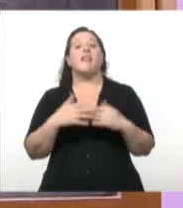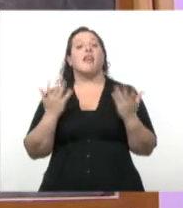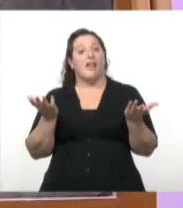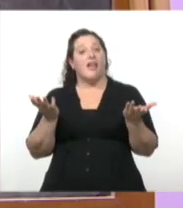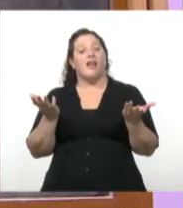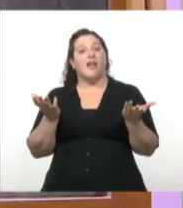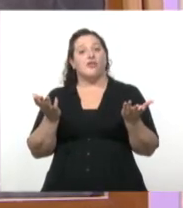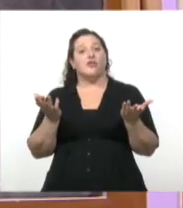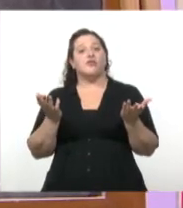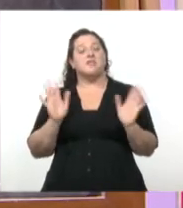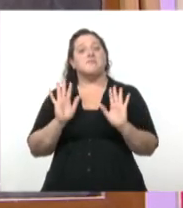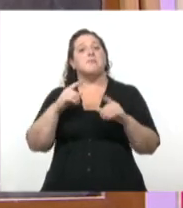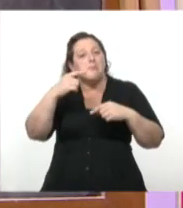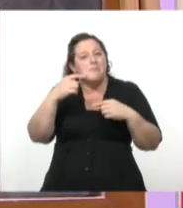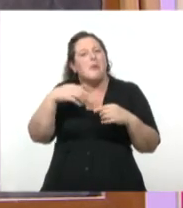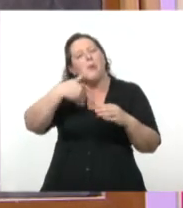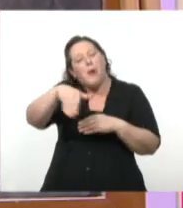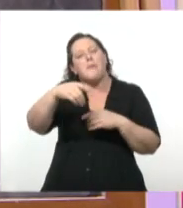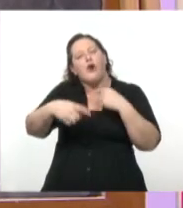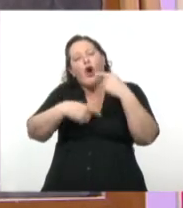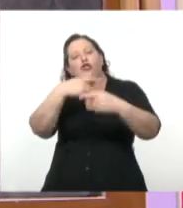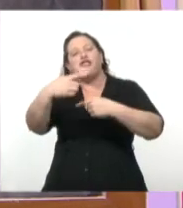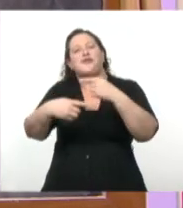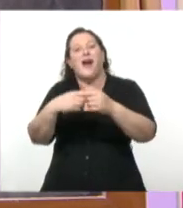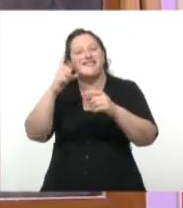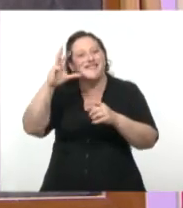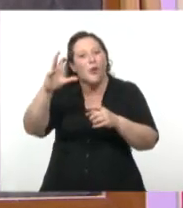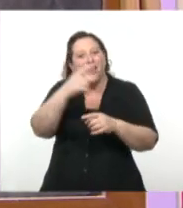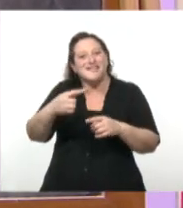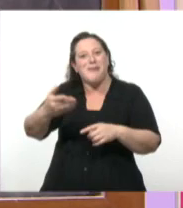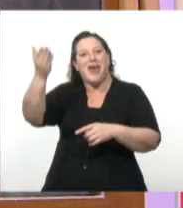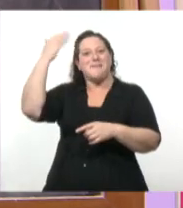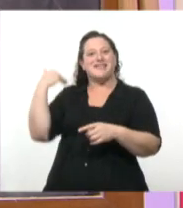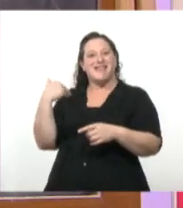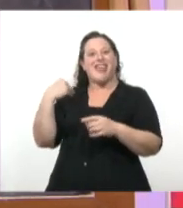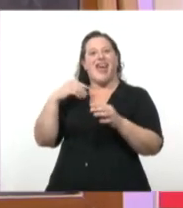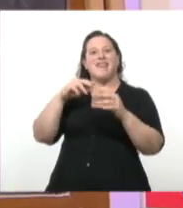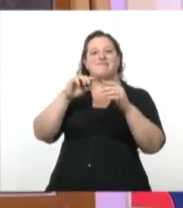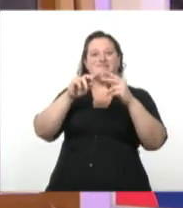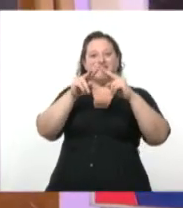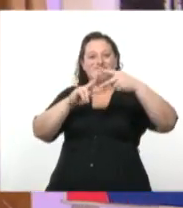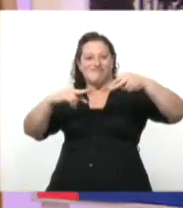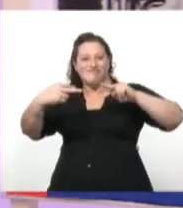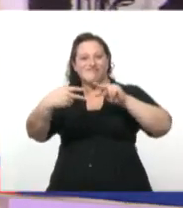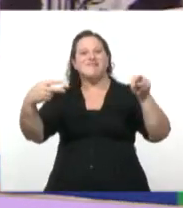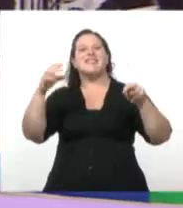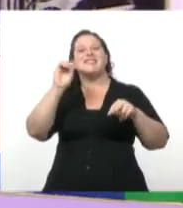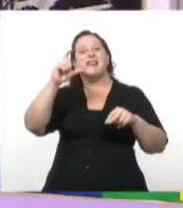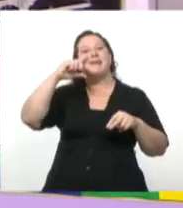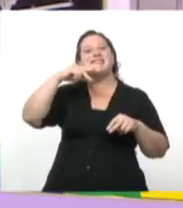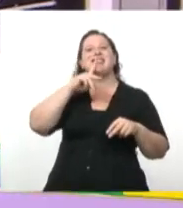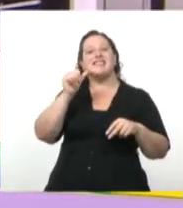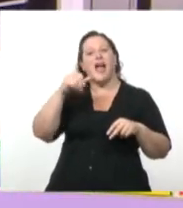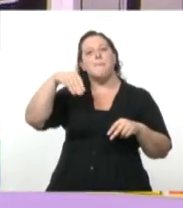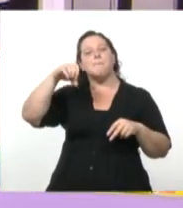a volver a esta cinta de Moebius que teníamos la semana pasada con estos recorridos. Y traje acá